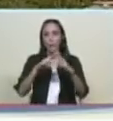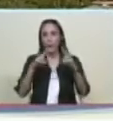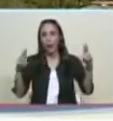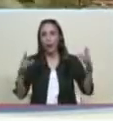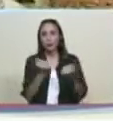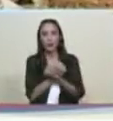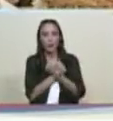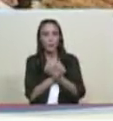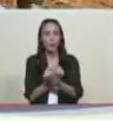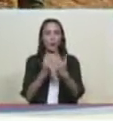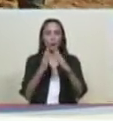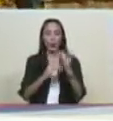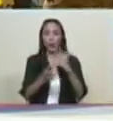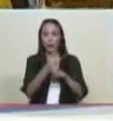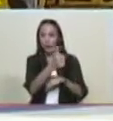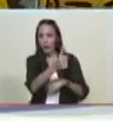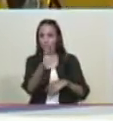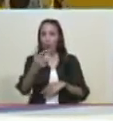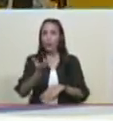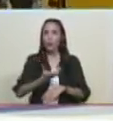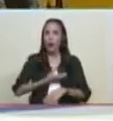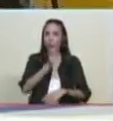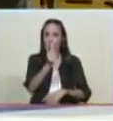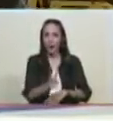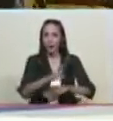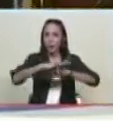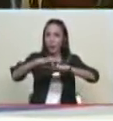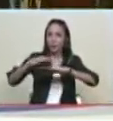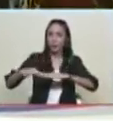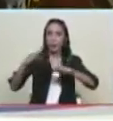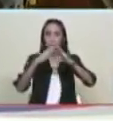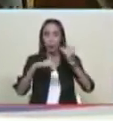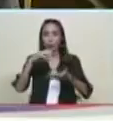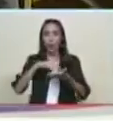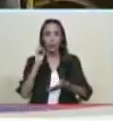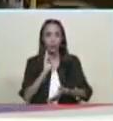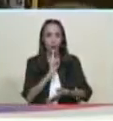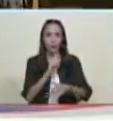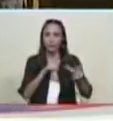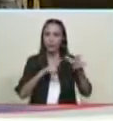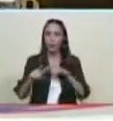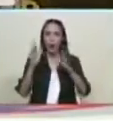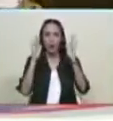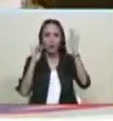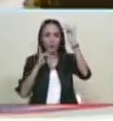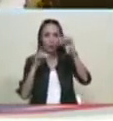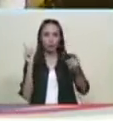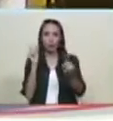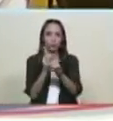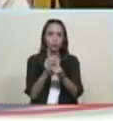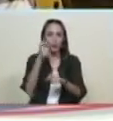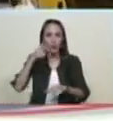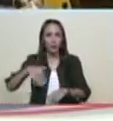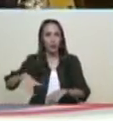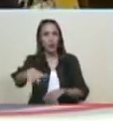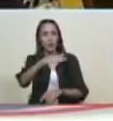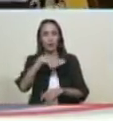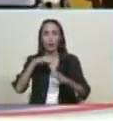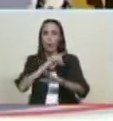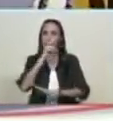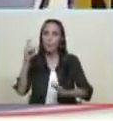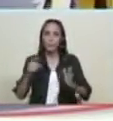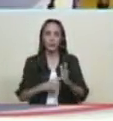nuestros alcaldes de los municipios juntos como un solo bloque atendiendo al pueblo yendo a buscar